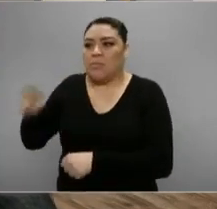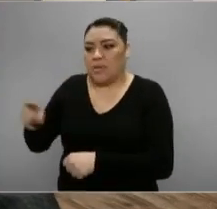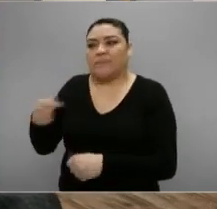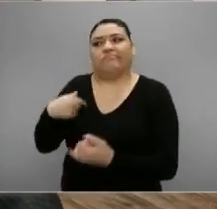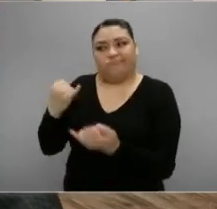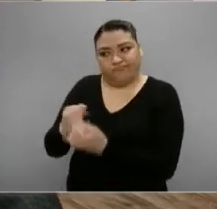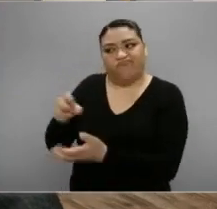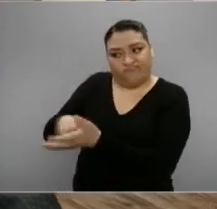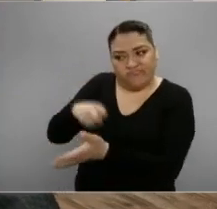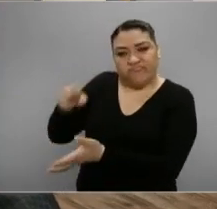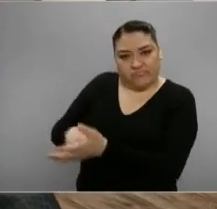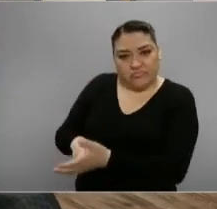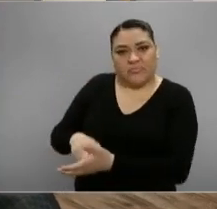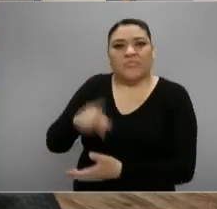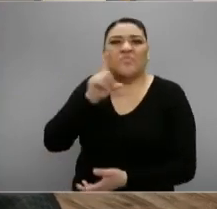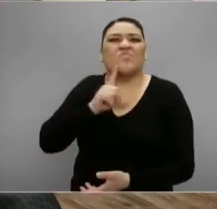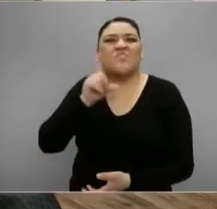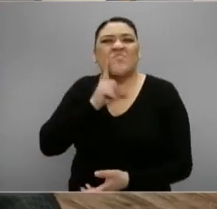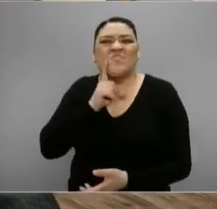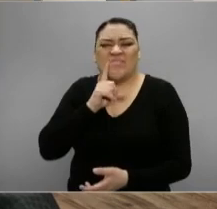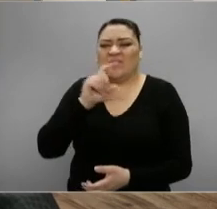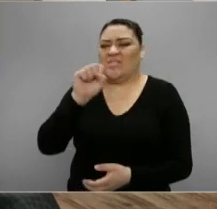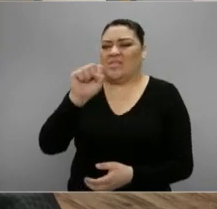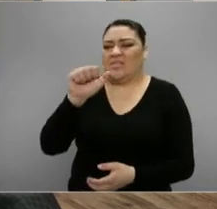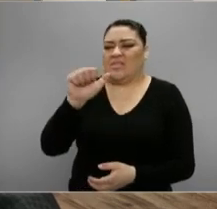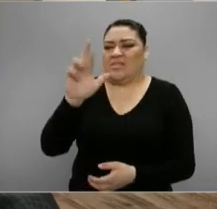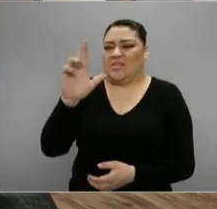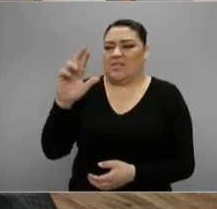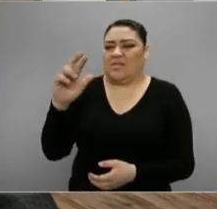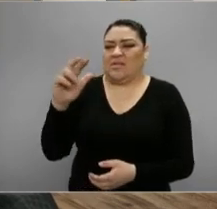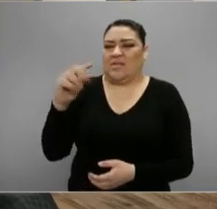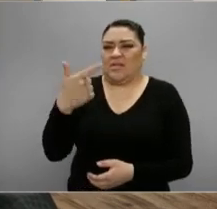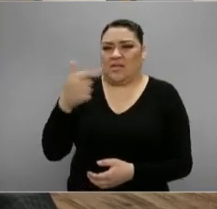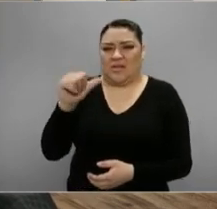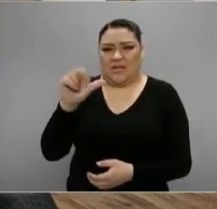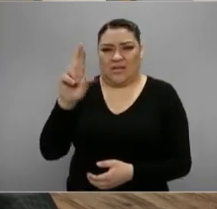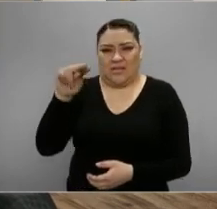a esta señora de Siree, Zagarnaga, Durante.